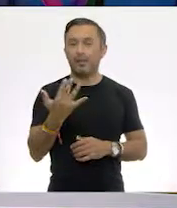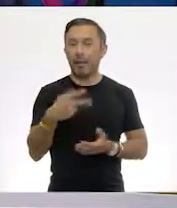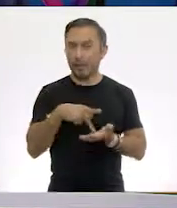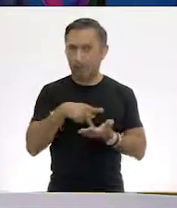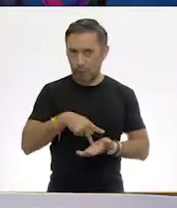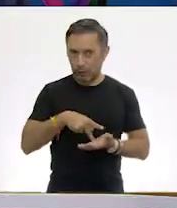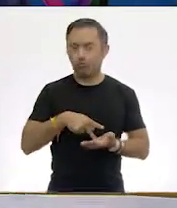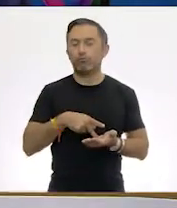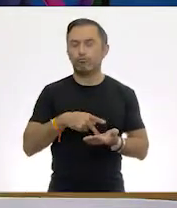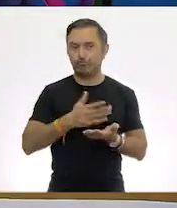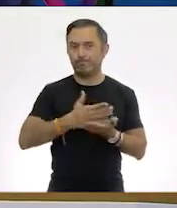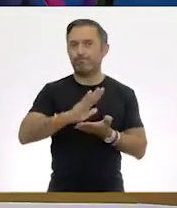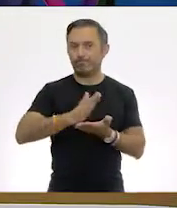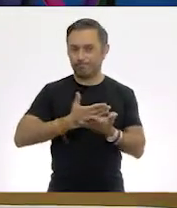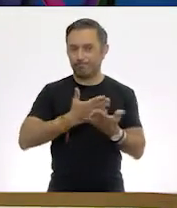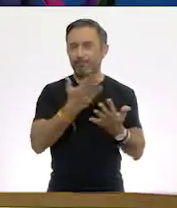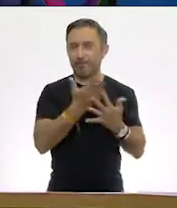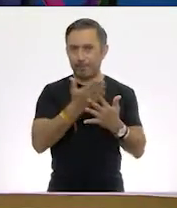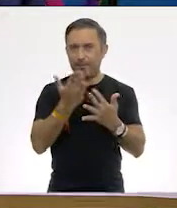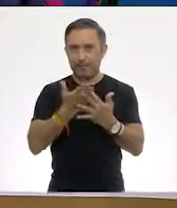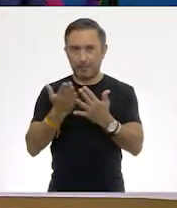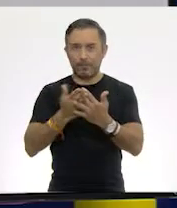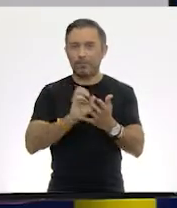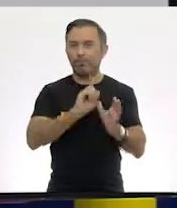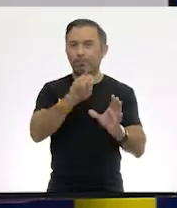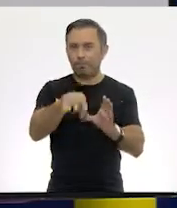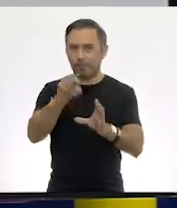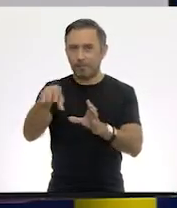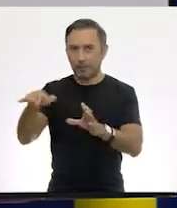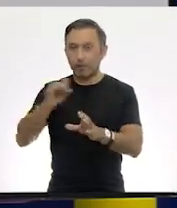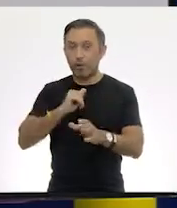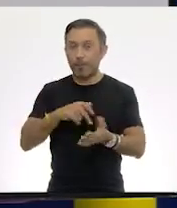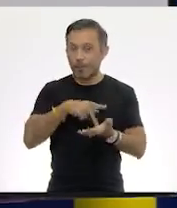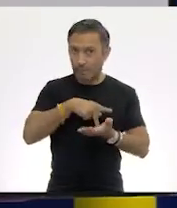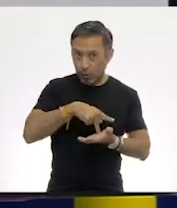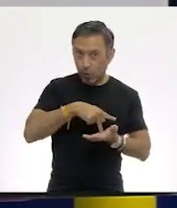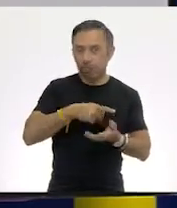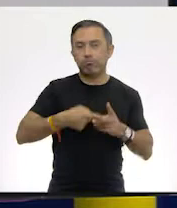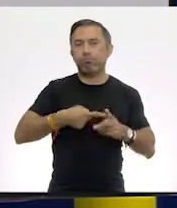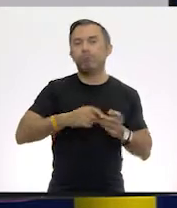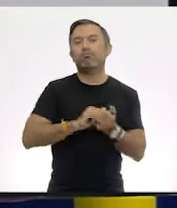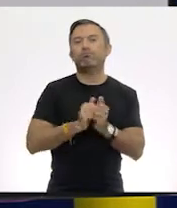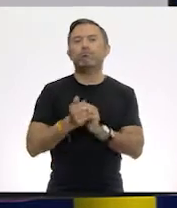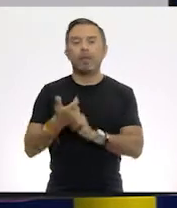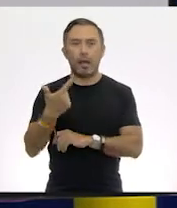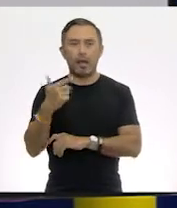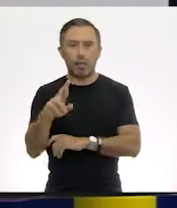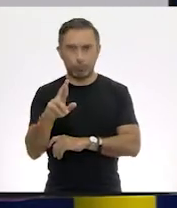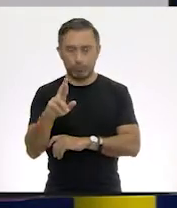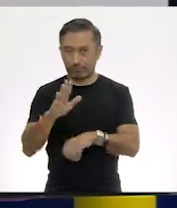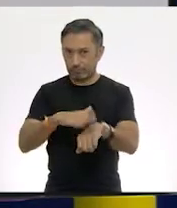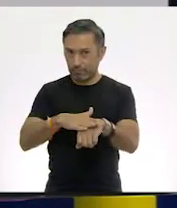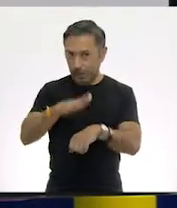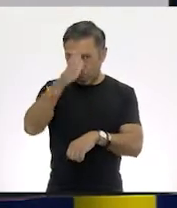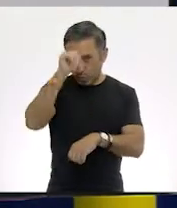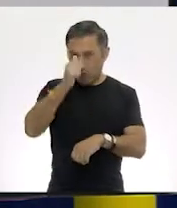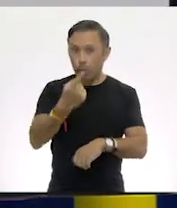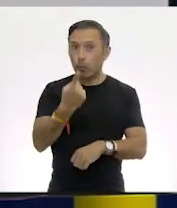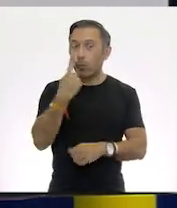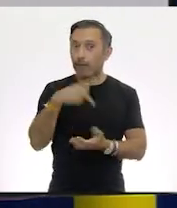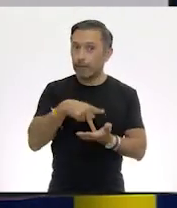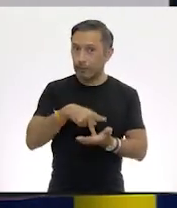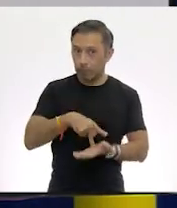Entonces, vamos a convertir los kilos a gramos. Muy bien. Recordemos que un kilo...